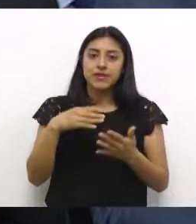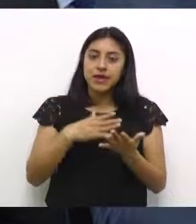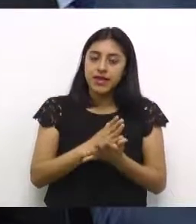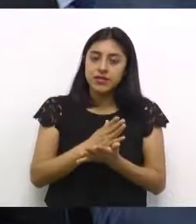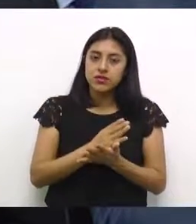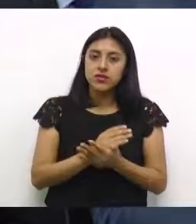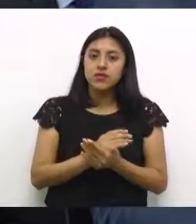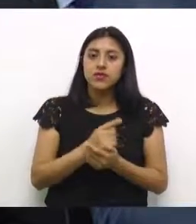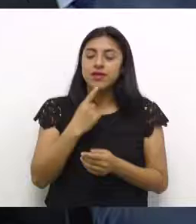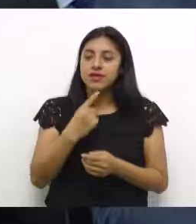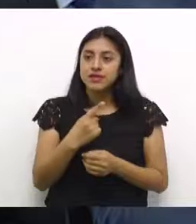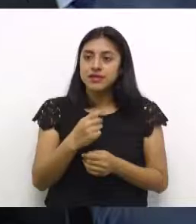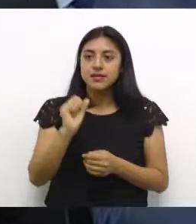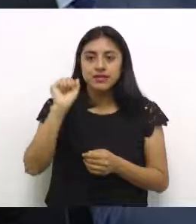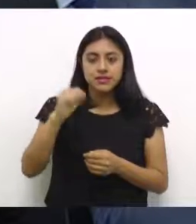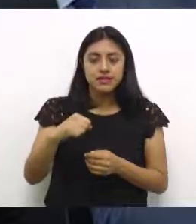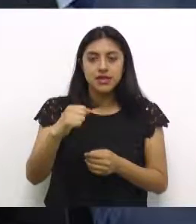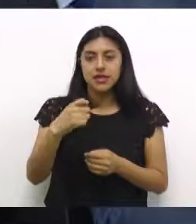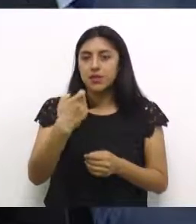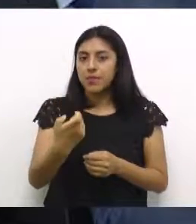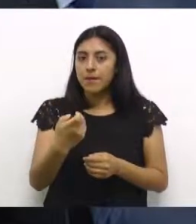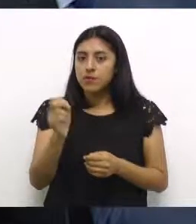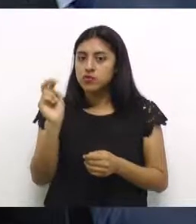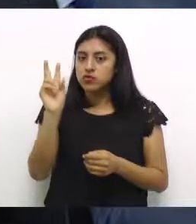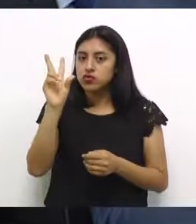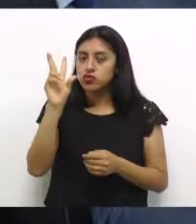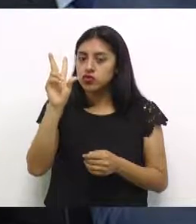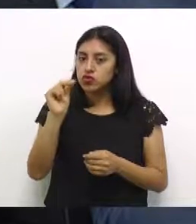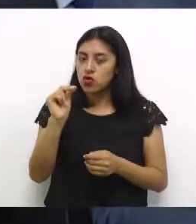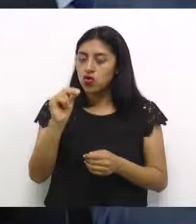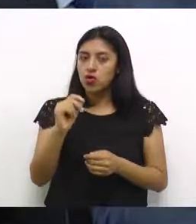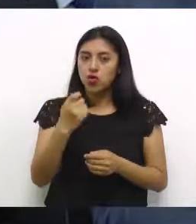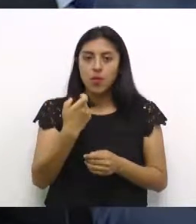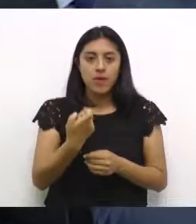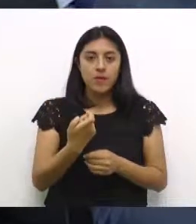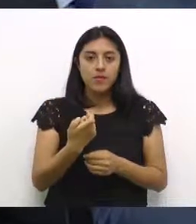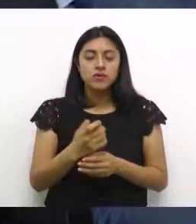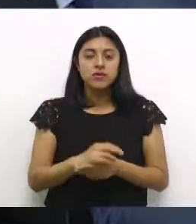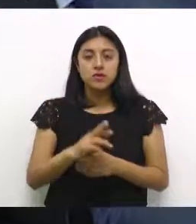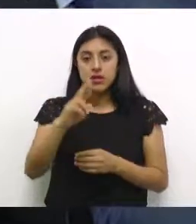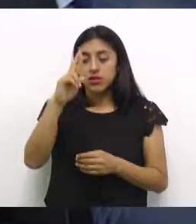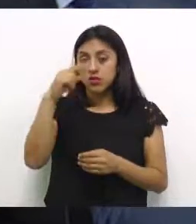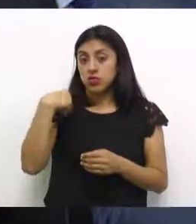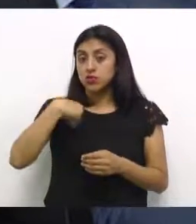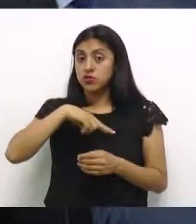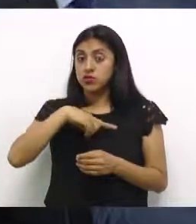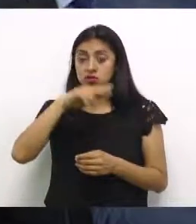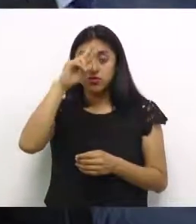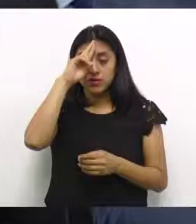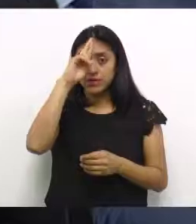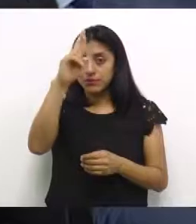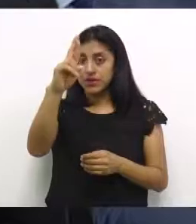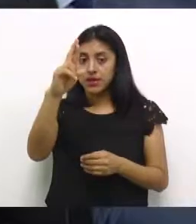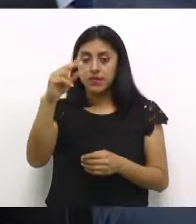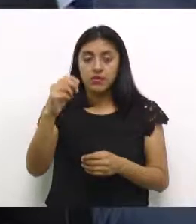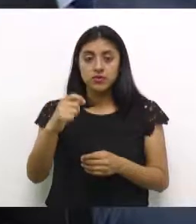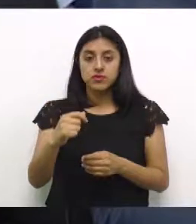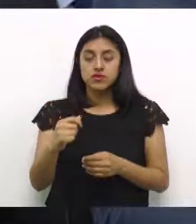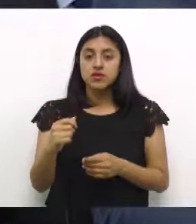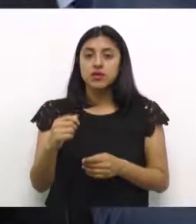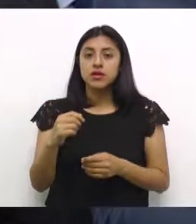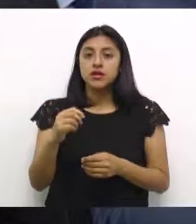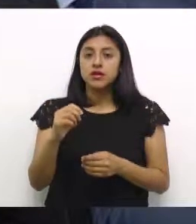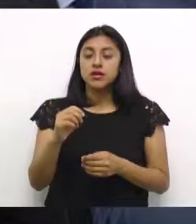tienen la facultad de aprobar o no aprobar. En este caso, ellos no aprobaron. Nosotros no nos esperábamos este tipo de respuesta, pero